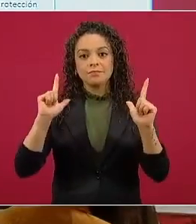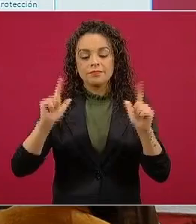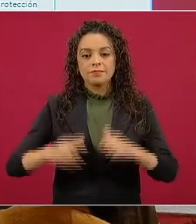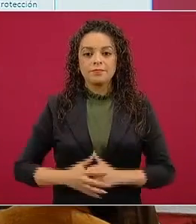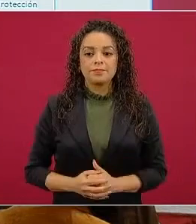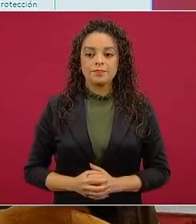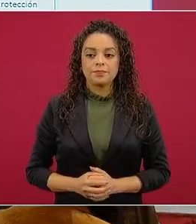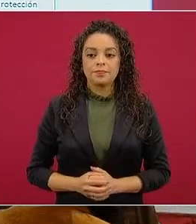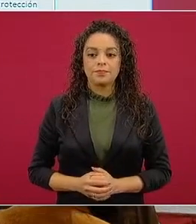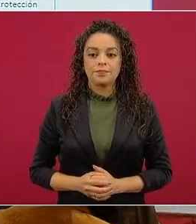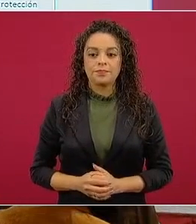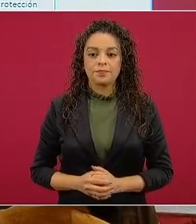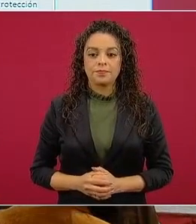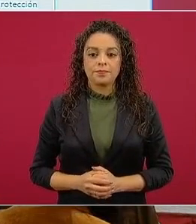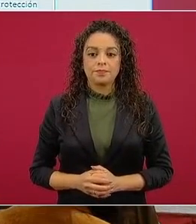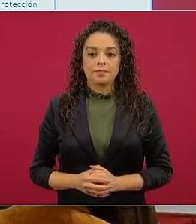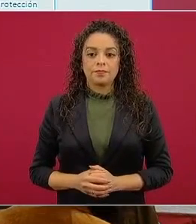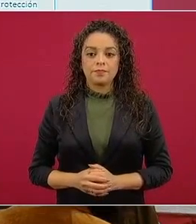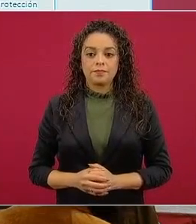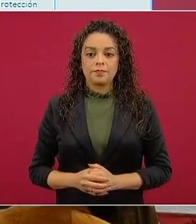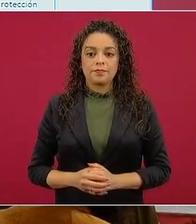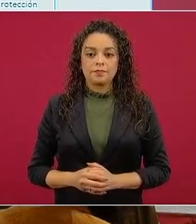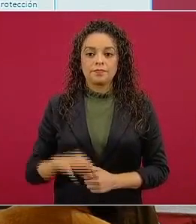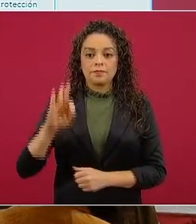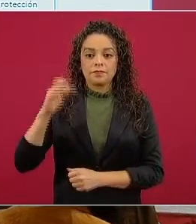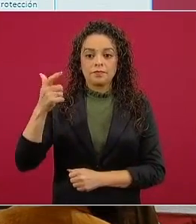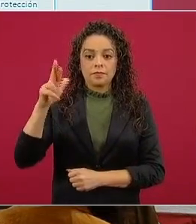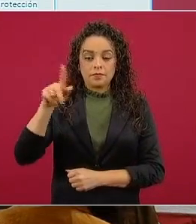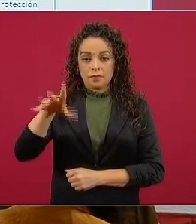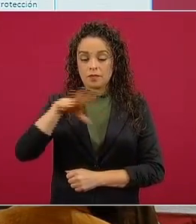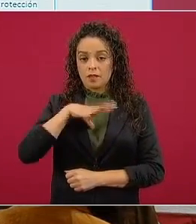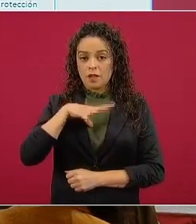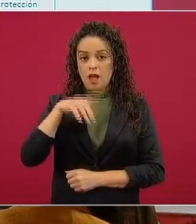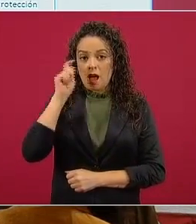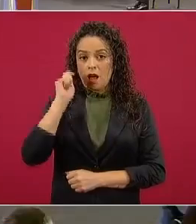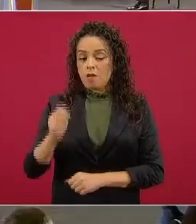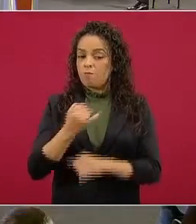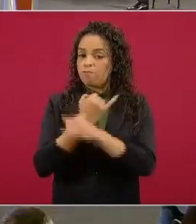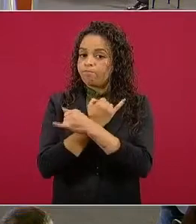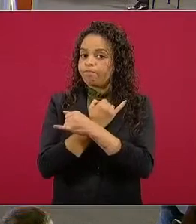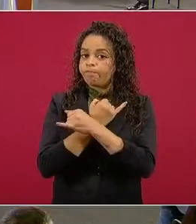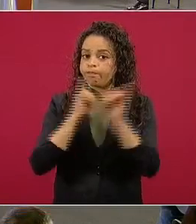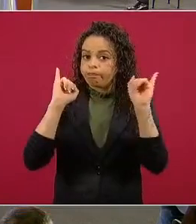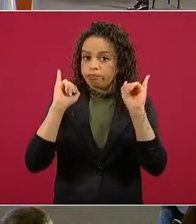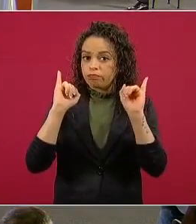la fiscalía general contará en los hechos con absoluta autonomía